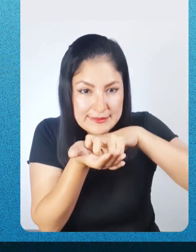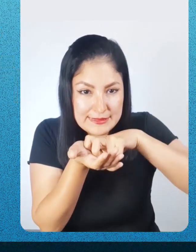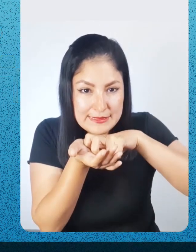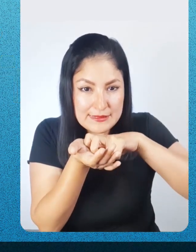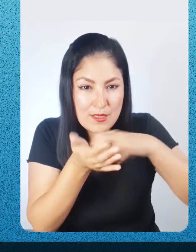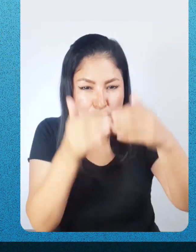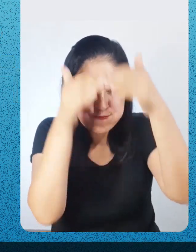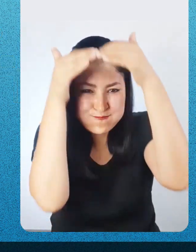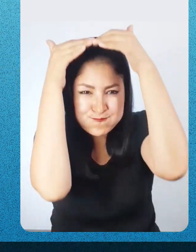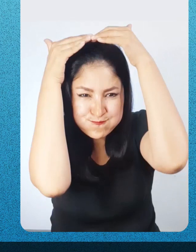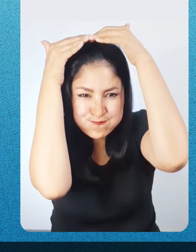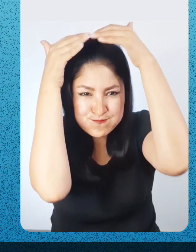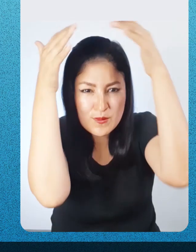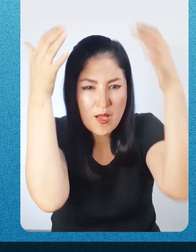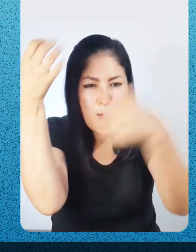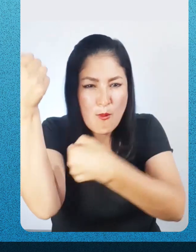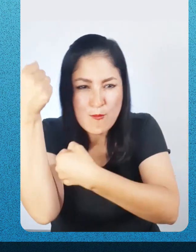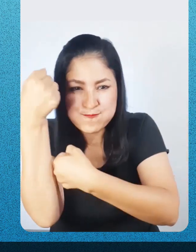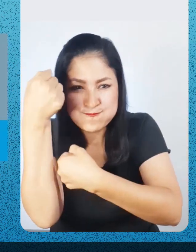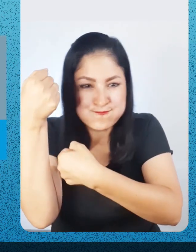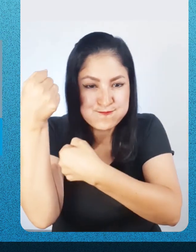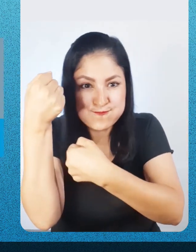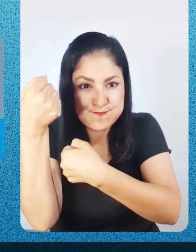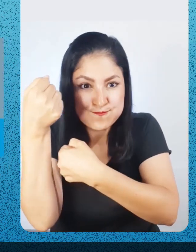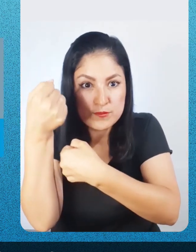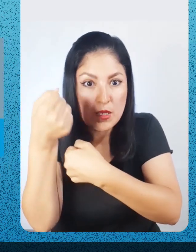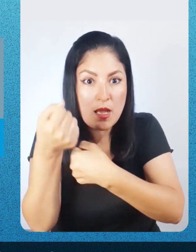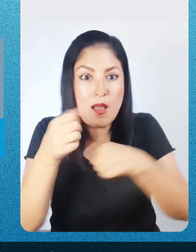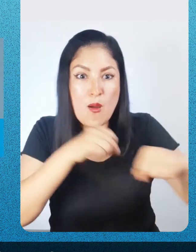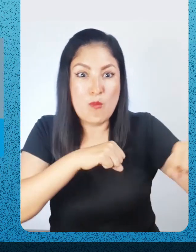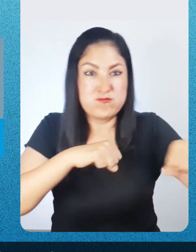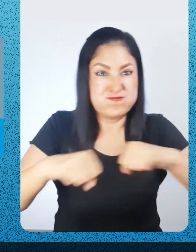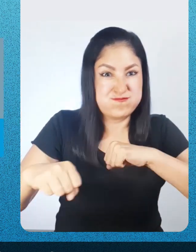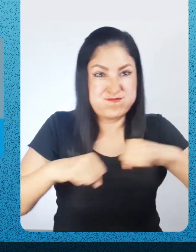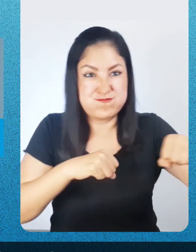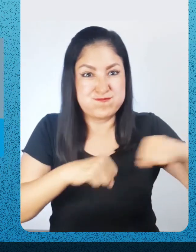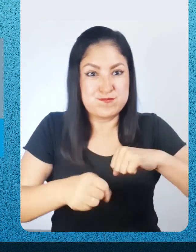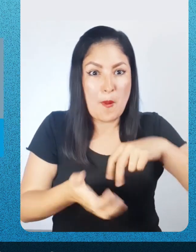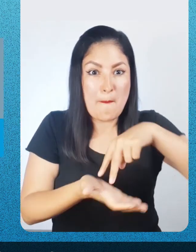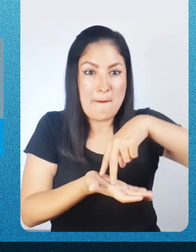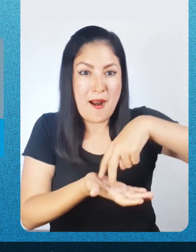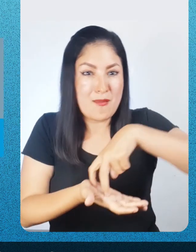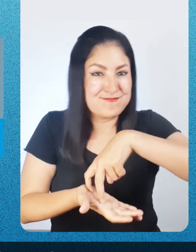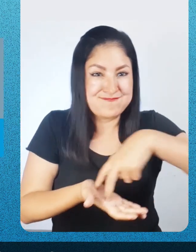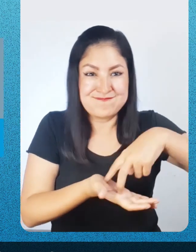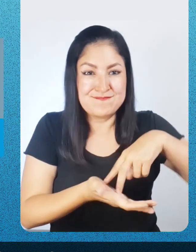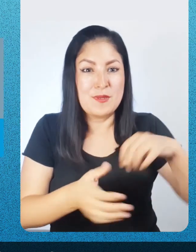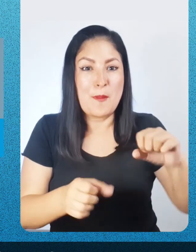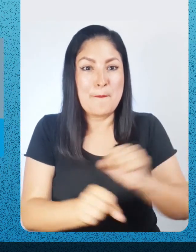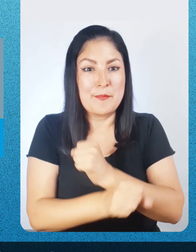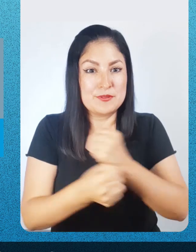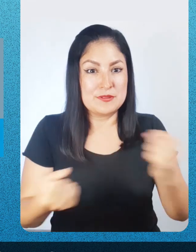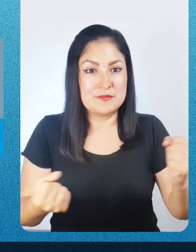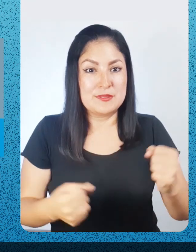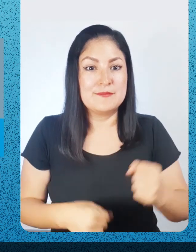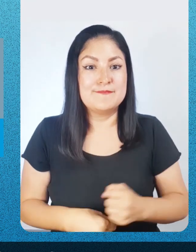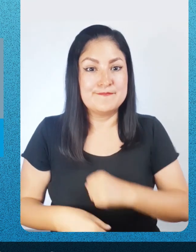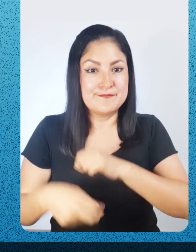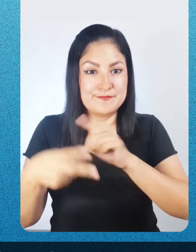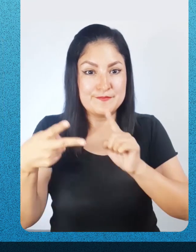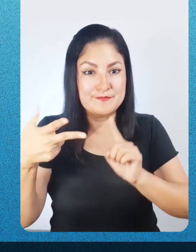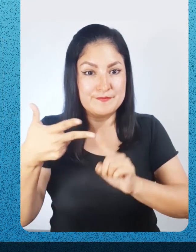Practica agacharte, cubrirte y o sujetarte para prepararte ante sismos muy fuertes que te impidan estar de pie.